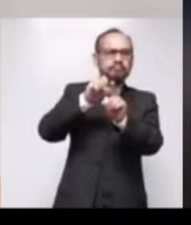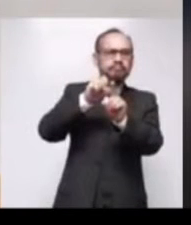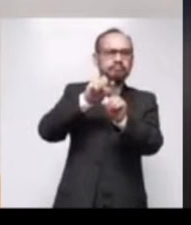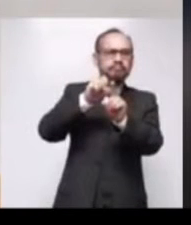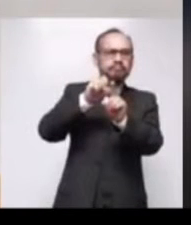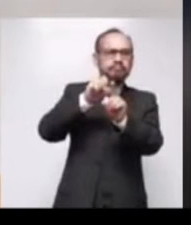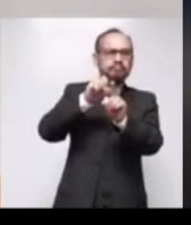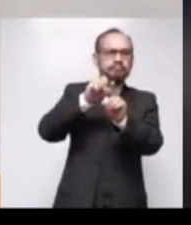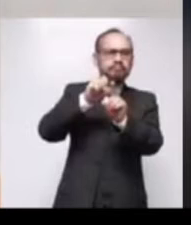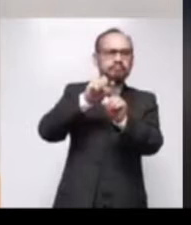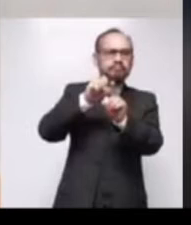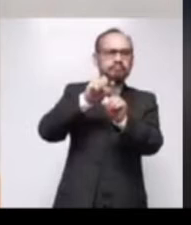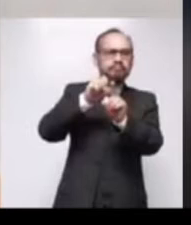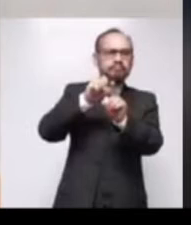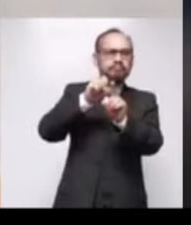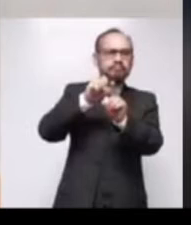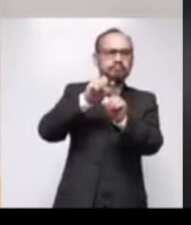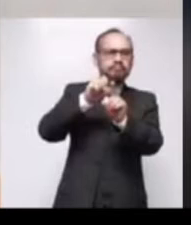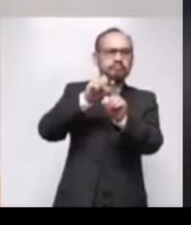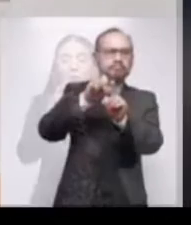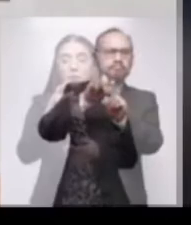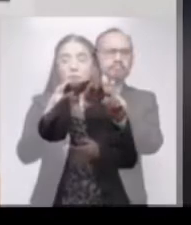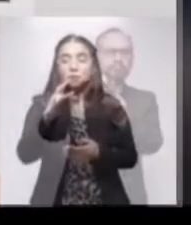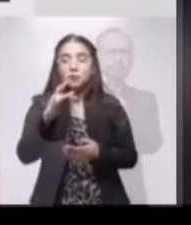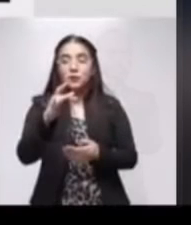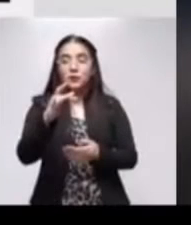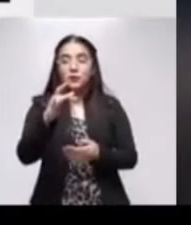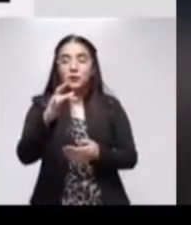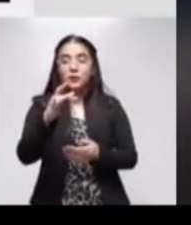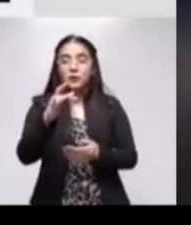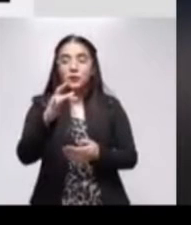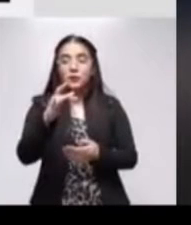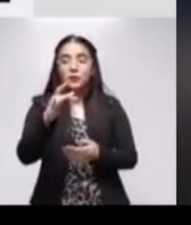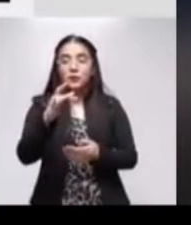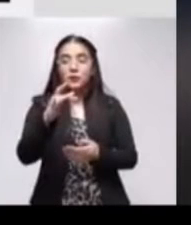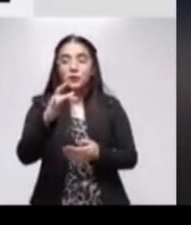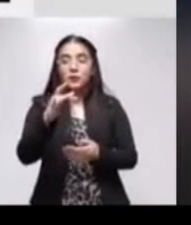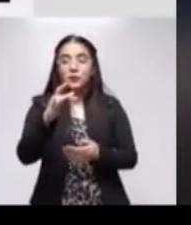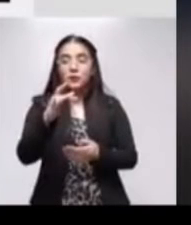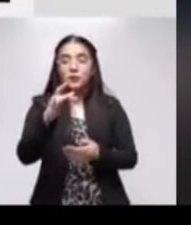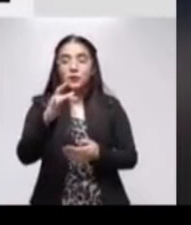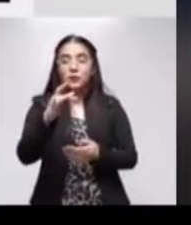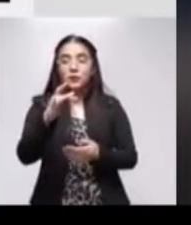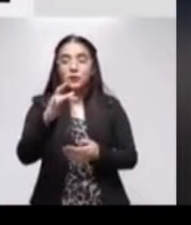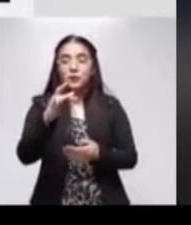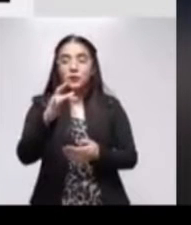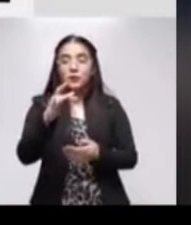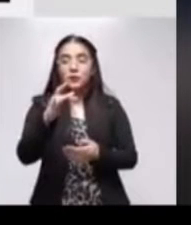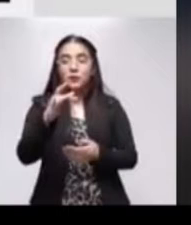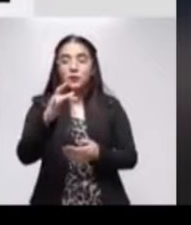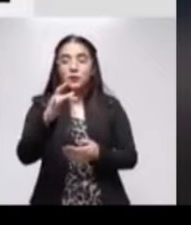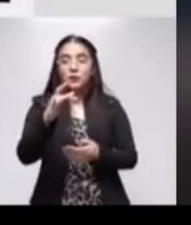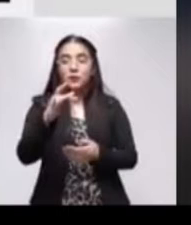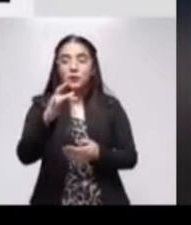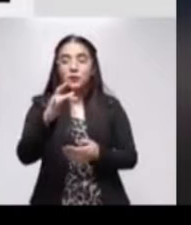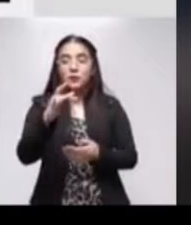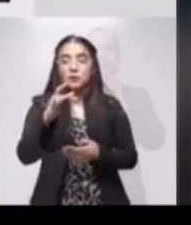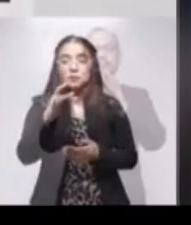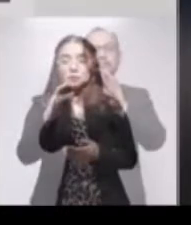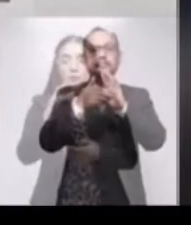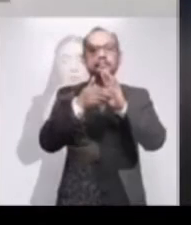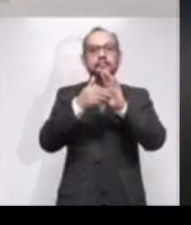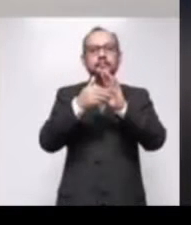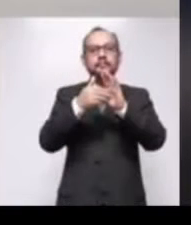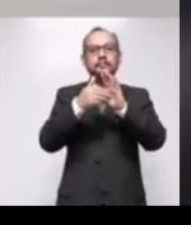con este ejercicio democrático de exposición de ideas porque solo faltan 19 días para refrendar el triunfo. Sin duda